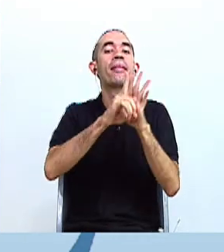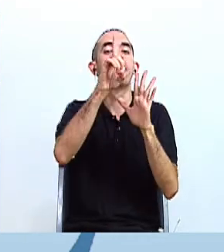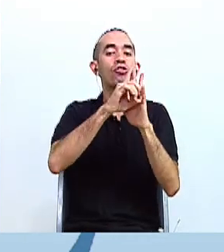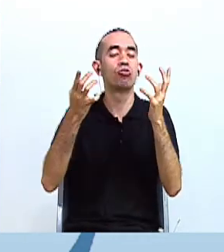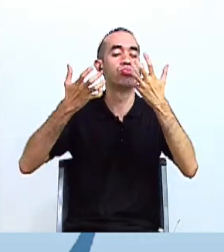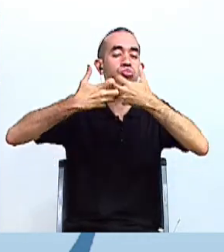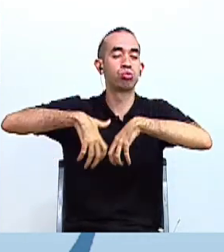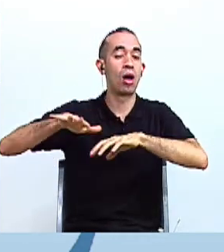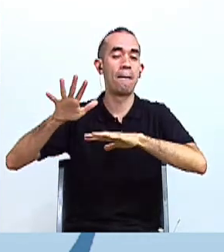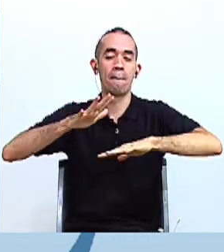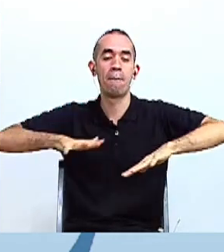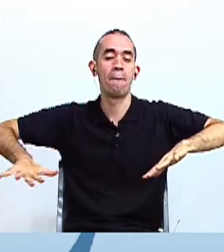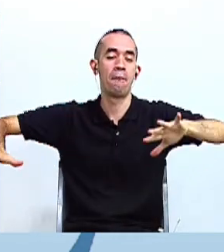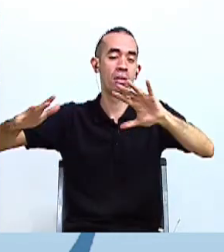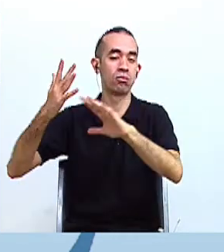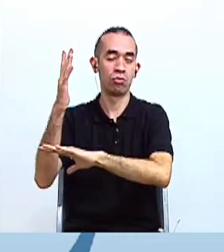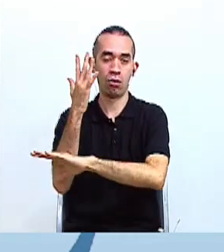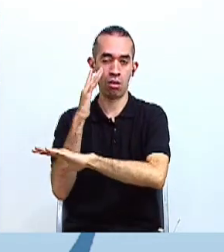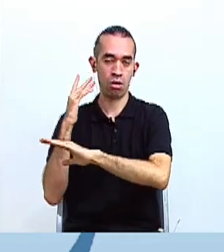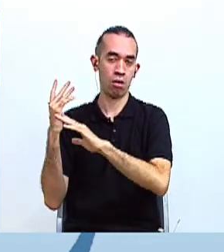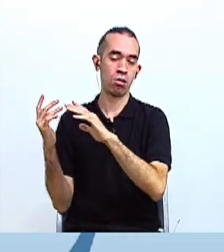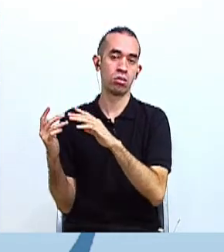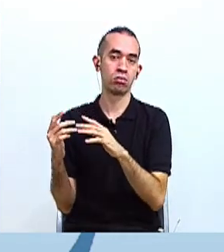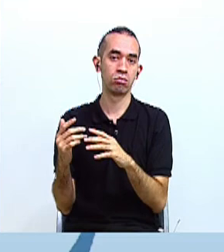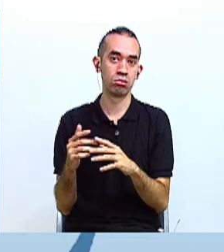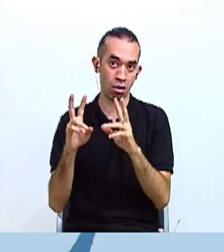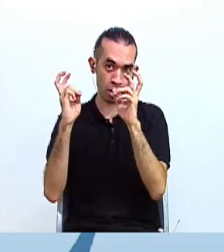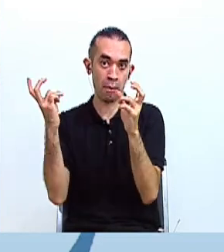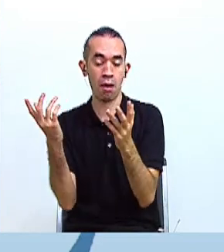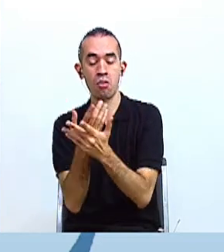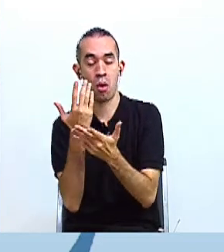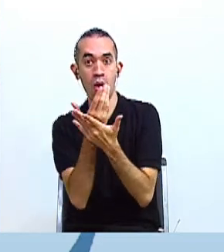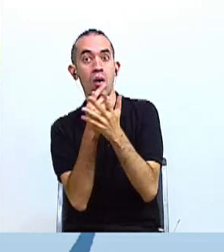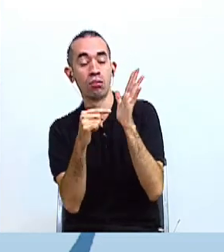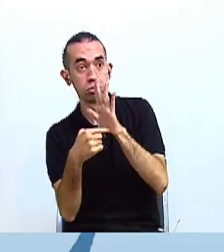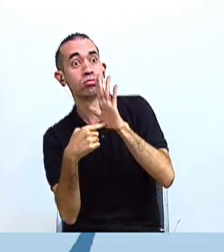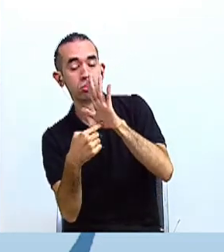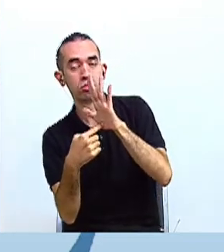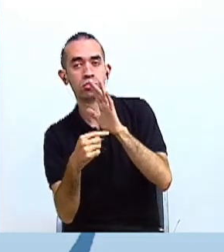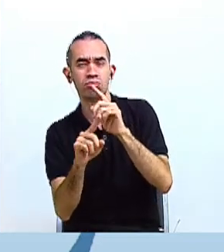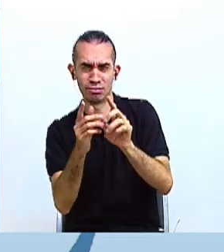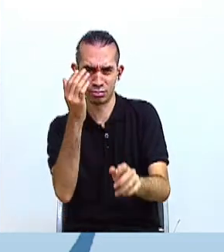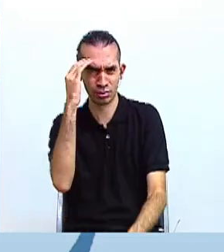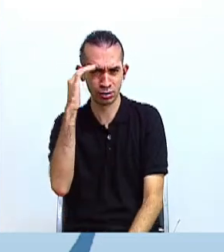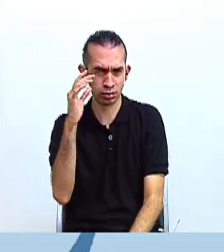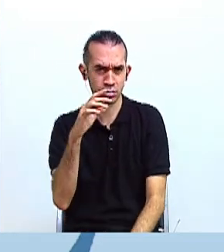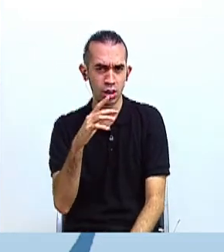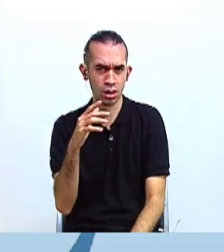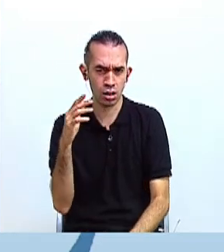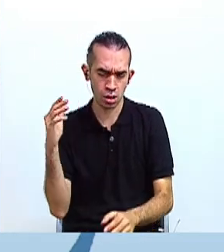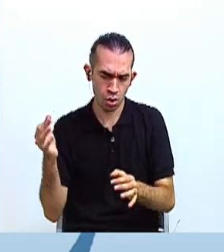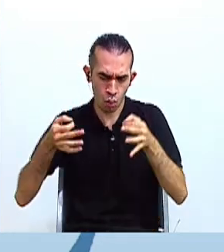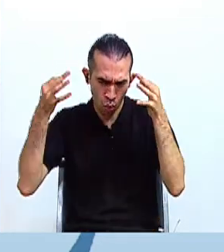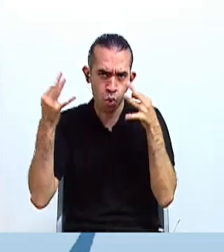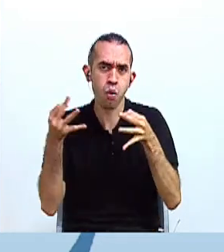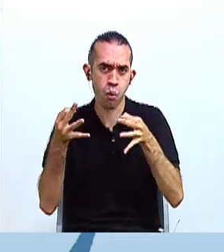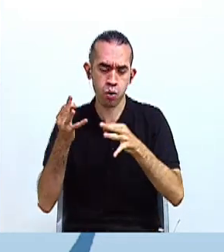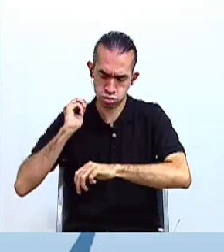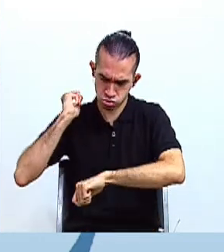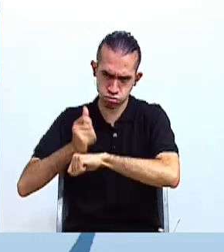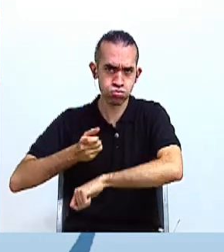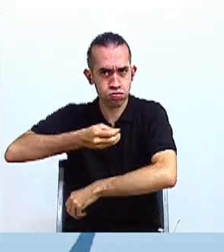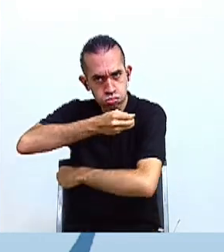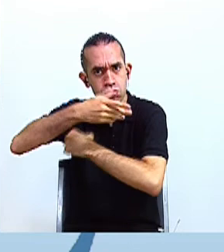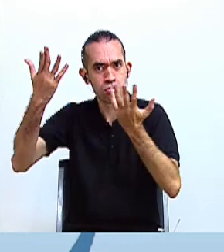sostenible como algo muy novedoso. Pero, ¿quiénes fueron los verdaderos propulsores de ese desarrollo sostenible hace miles de años?